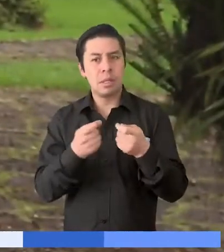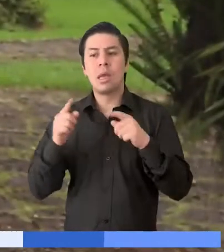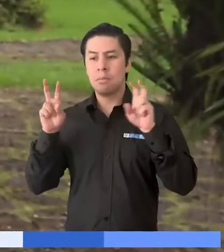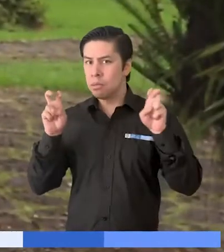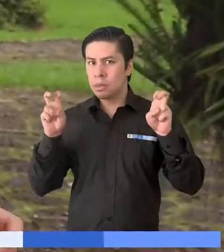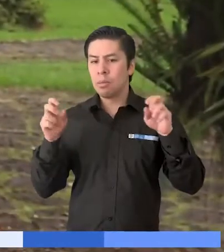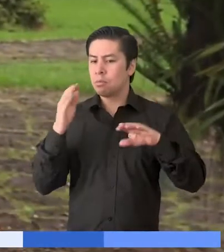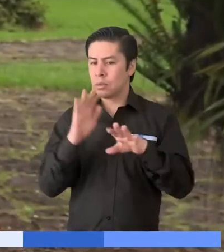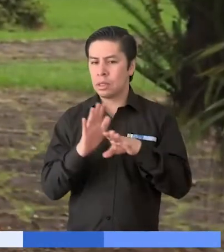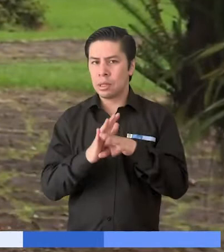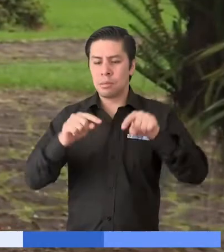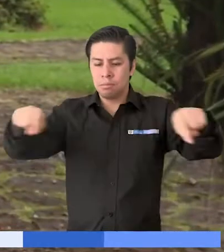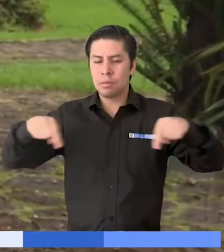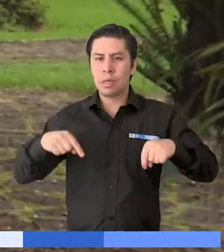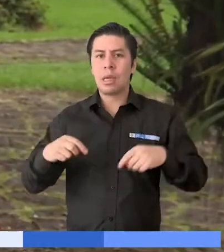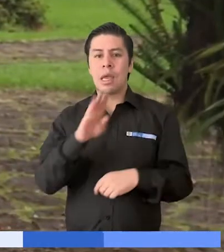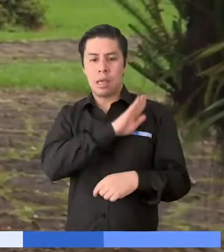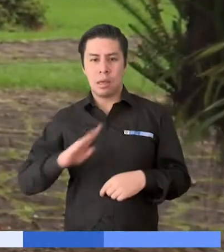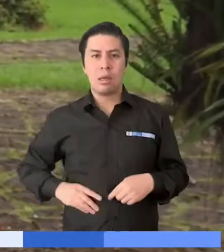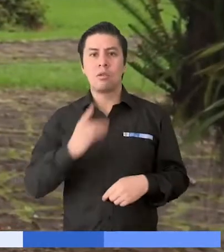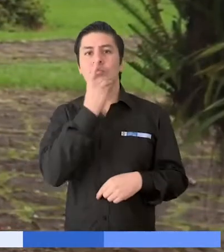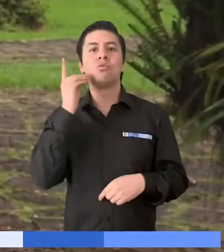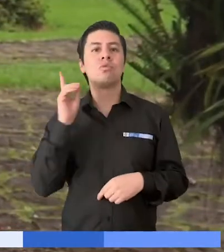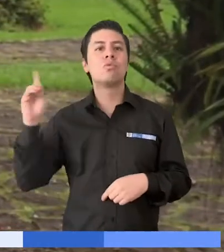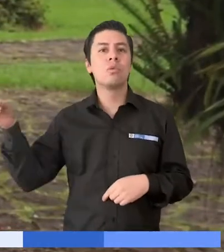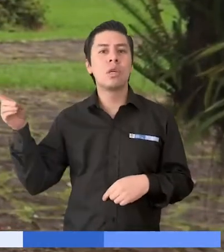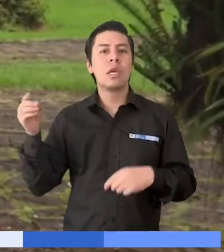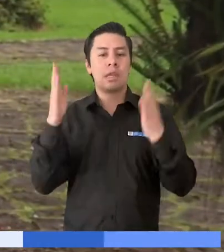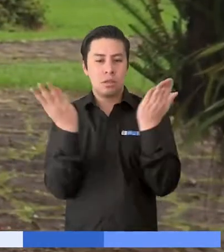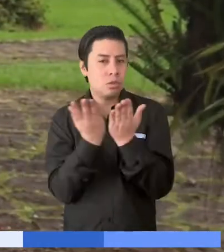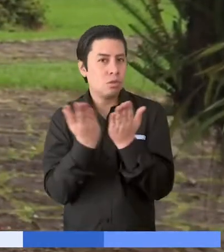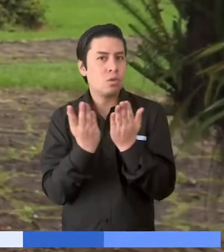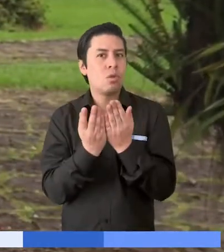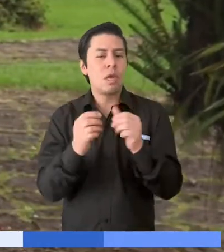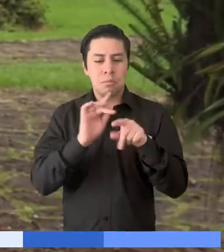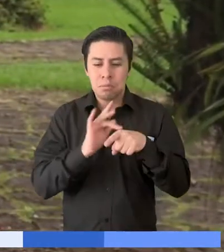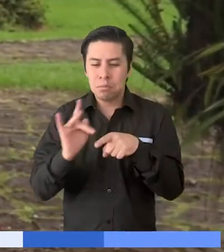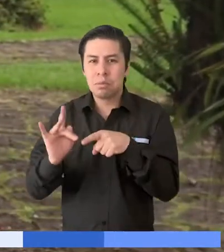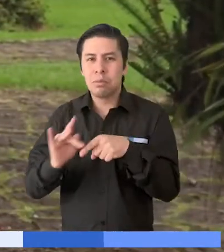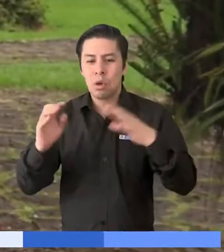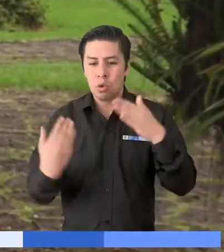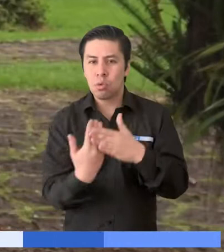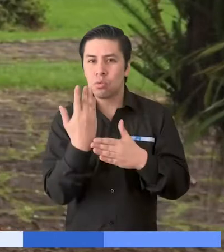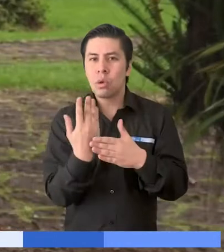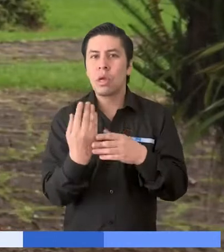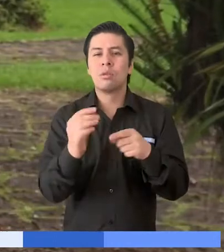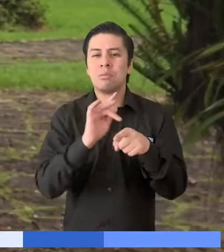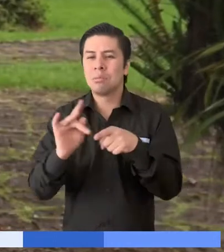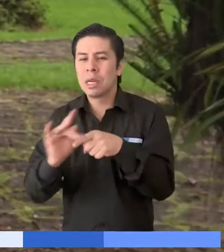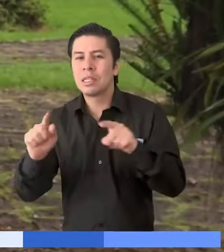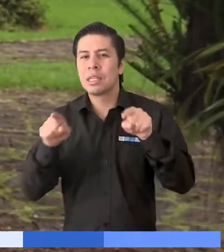Precisamente durante este evento, el presidente de la República, Iván Duque Márquez, anunció que se estudia la posibilidad de implementar nuevos